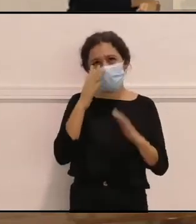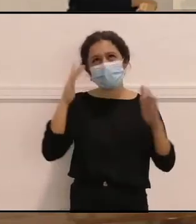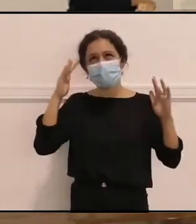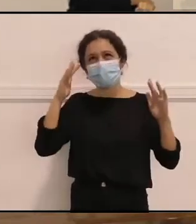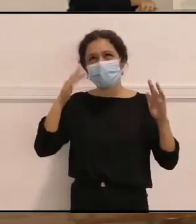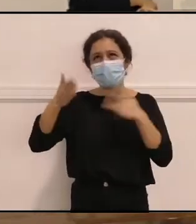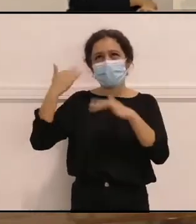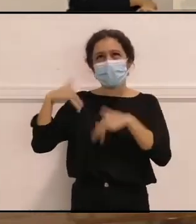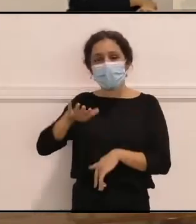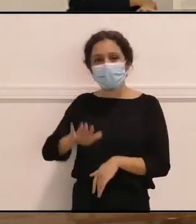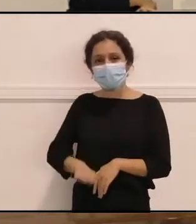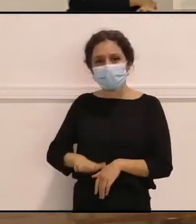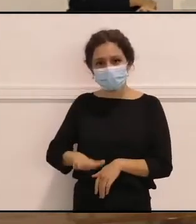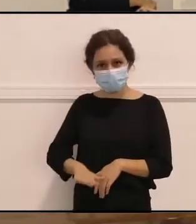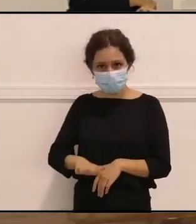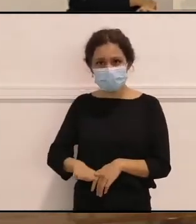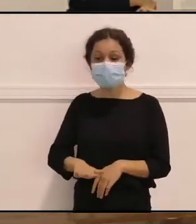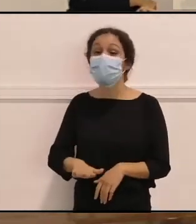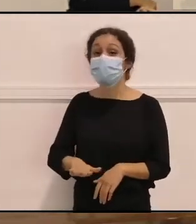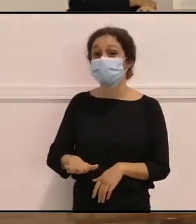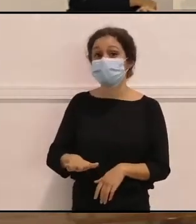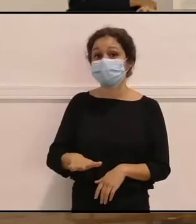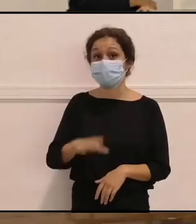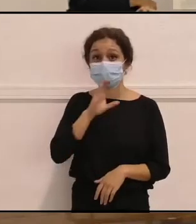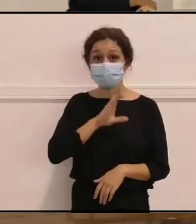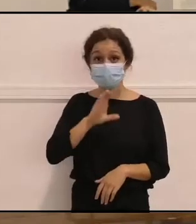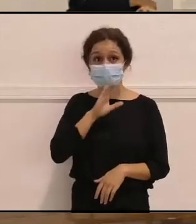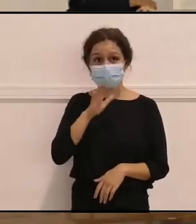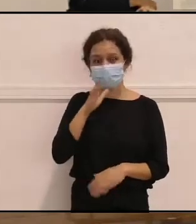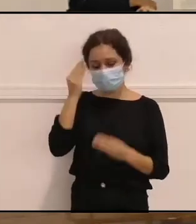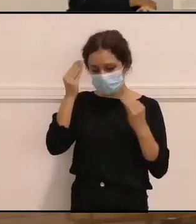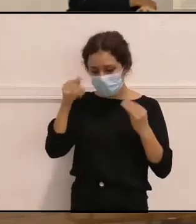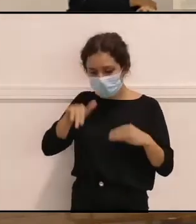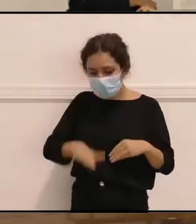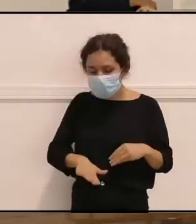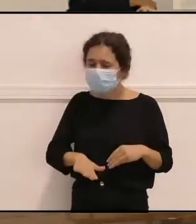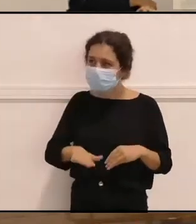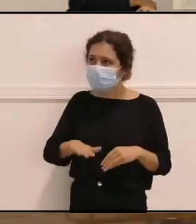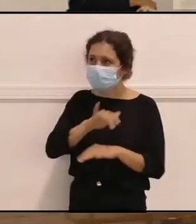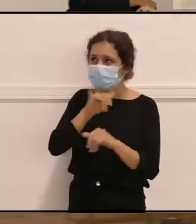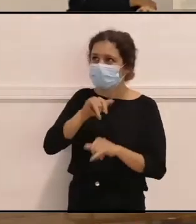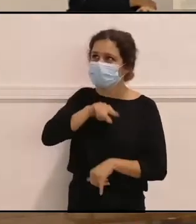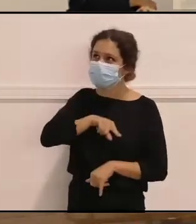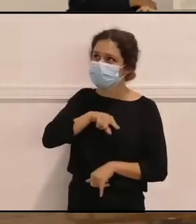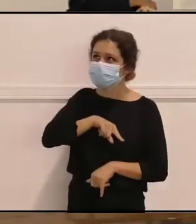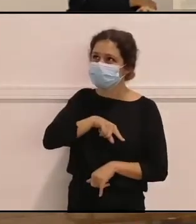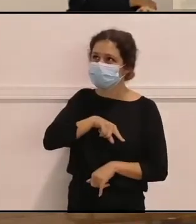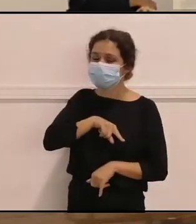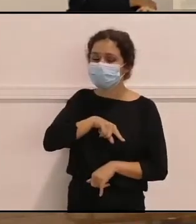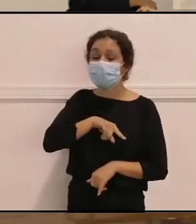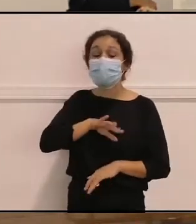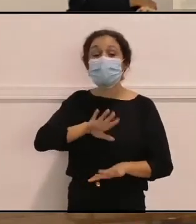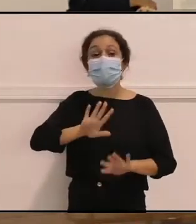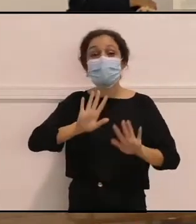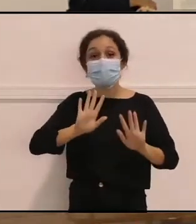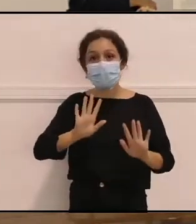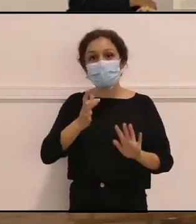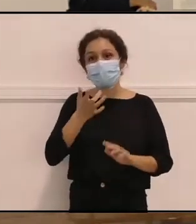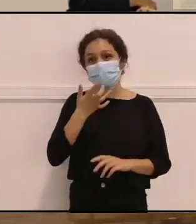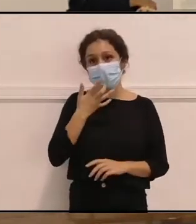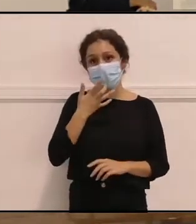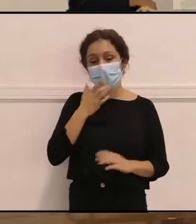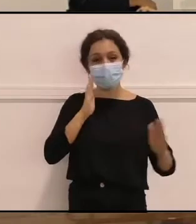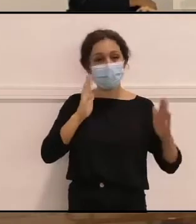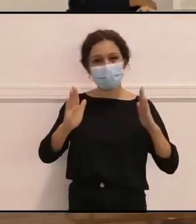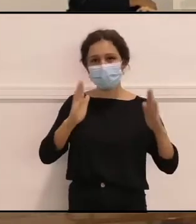infancia también, curiosamente, que me considero ahora una persona feliz, plena, ¿no? Pero es verdad que si me trasladas a un